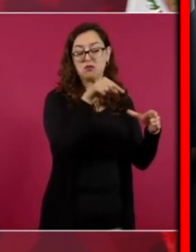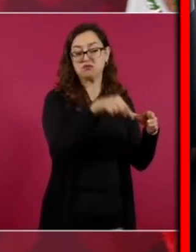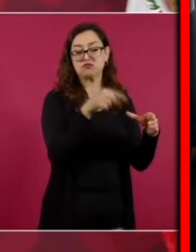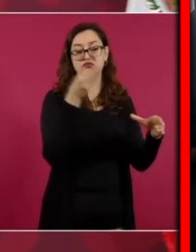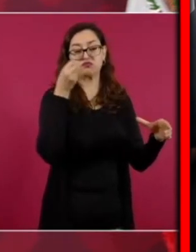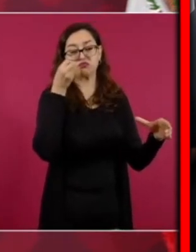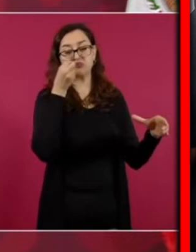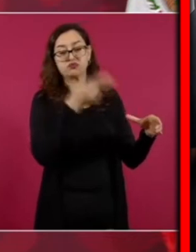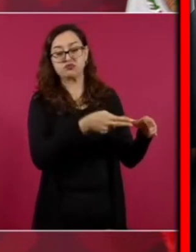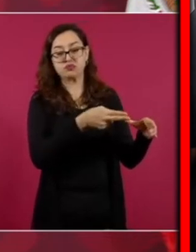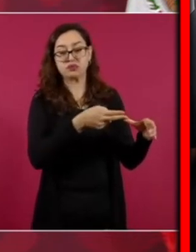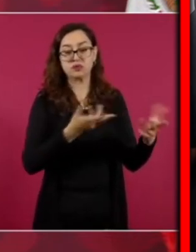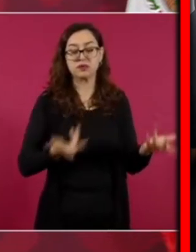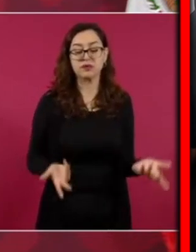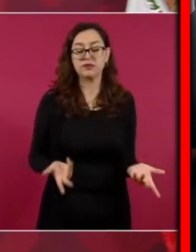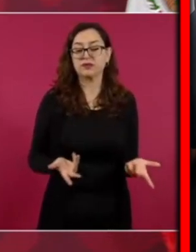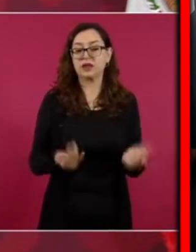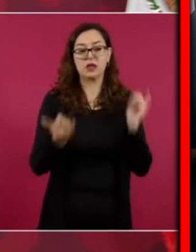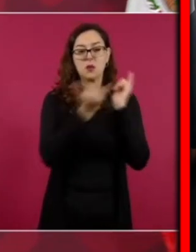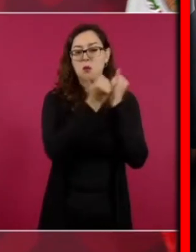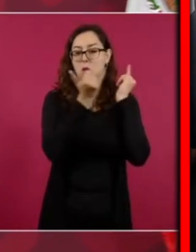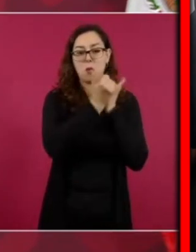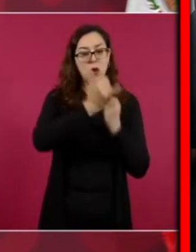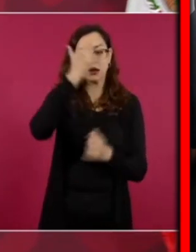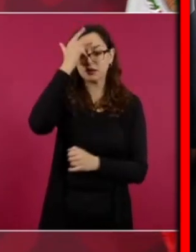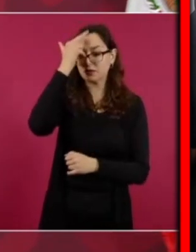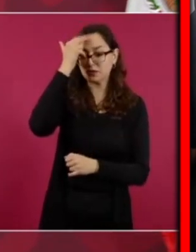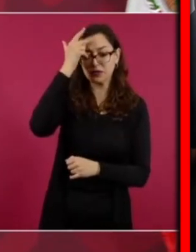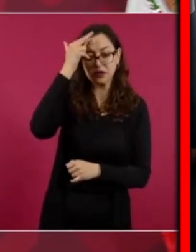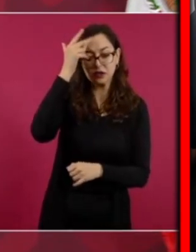neoliberalismo es neoporfirismo